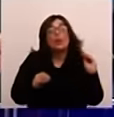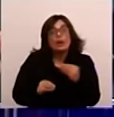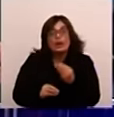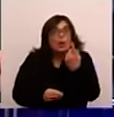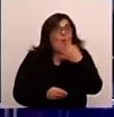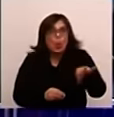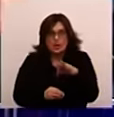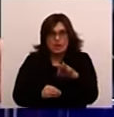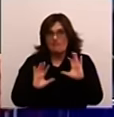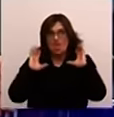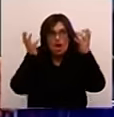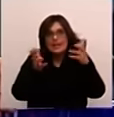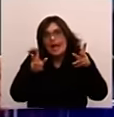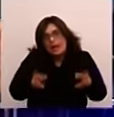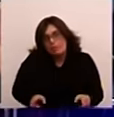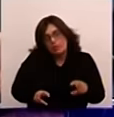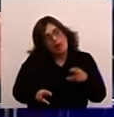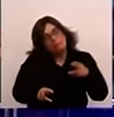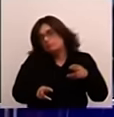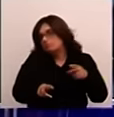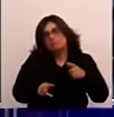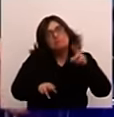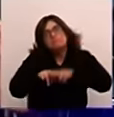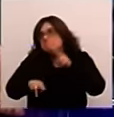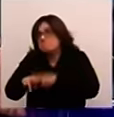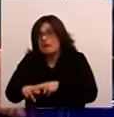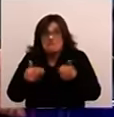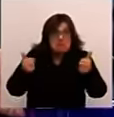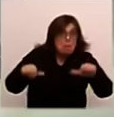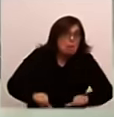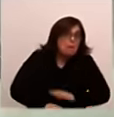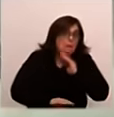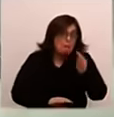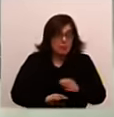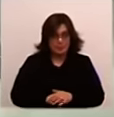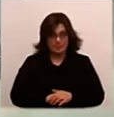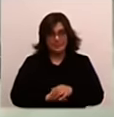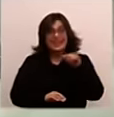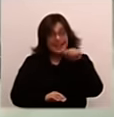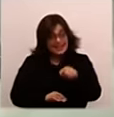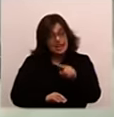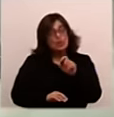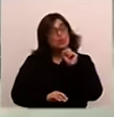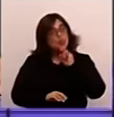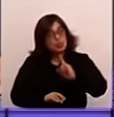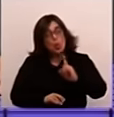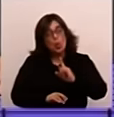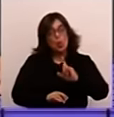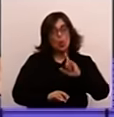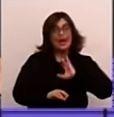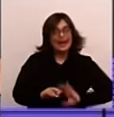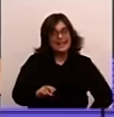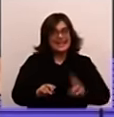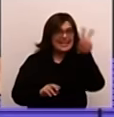una época bárbara y violenta fue esa. Está bien, está mal, no voy a... Ahora, esas eran las características de los pueblos indígenas de